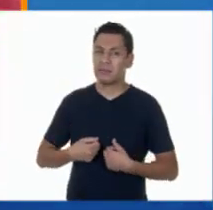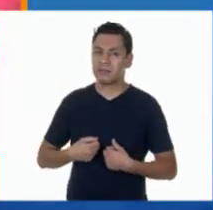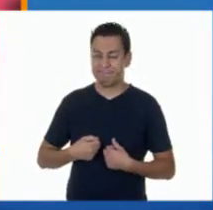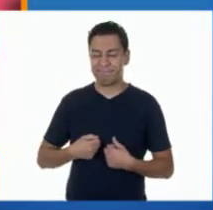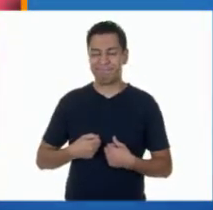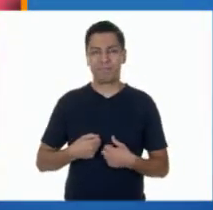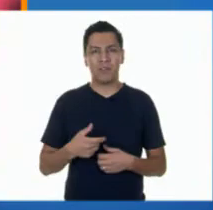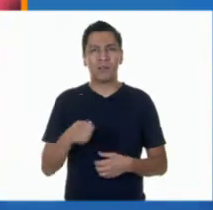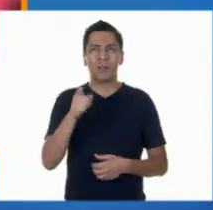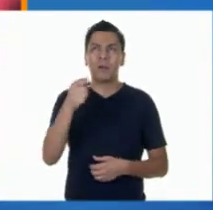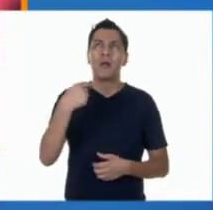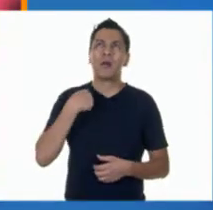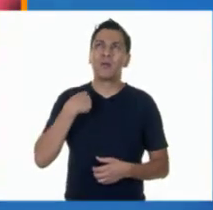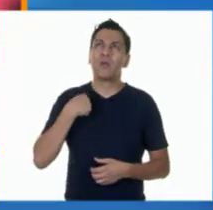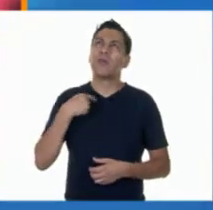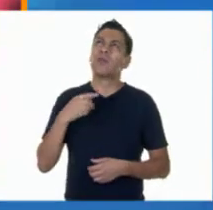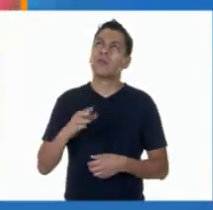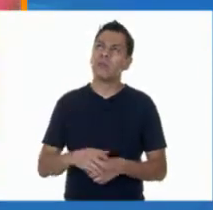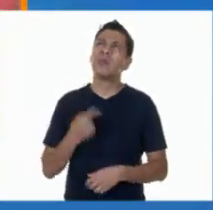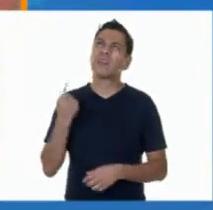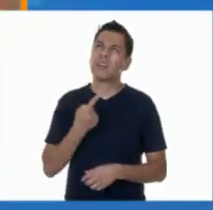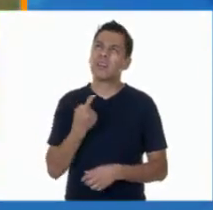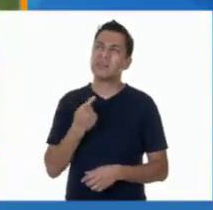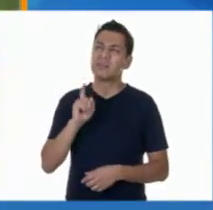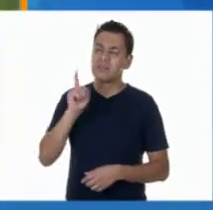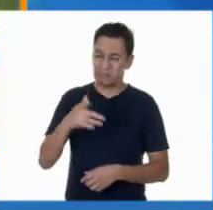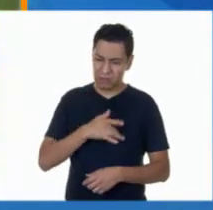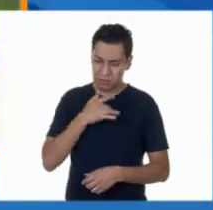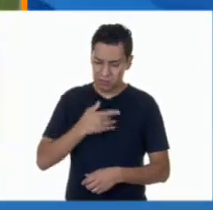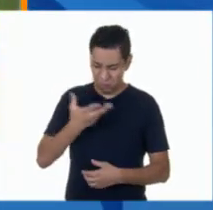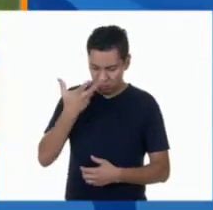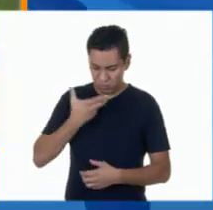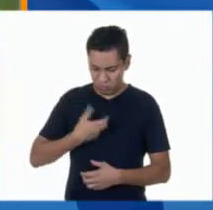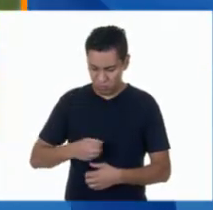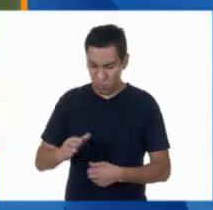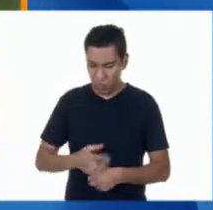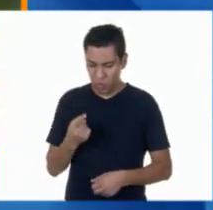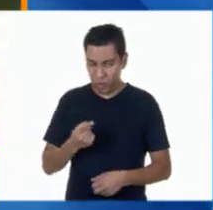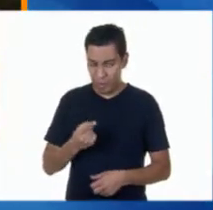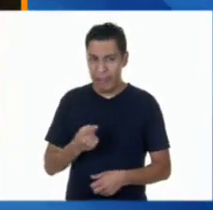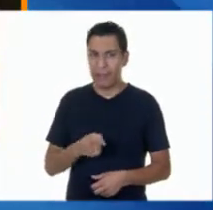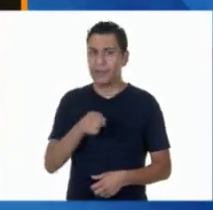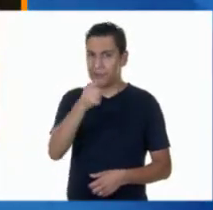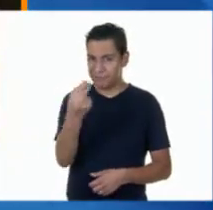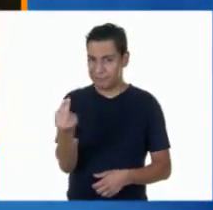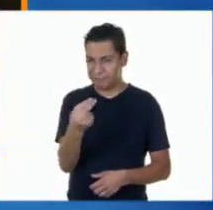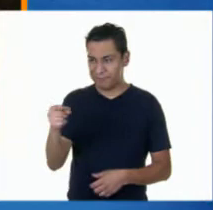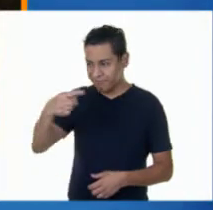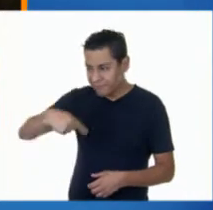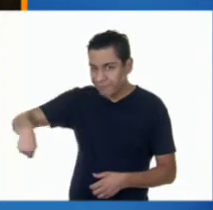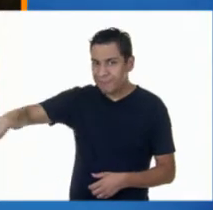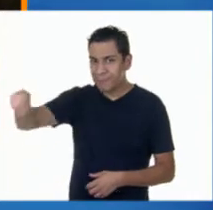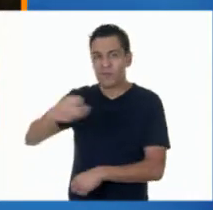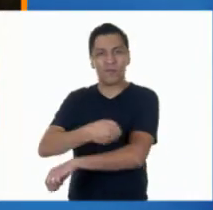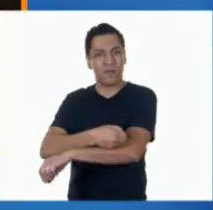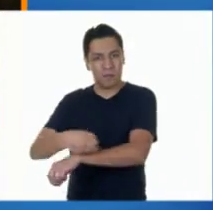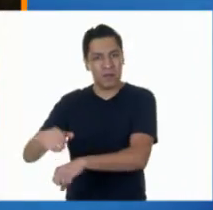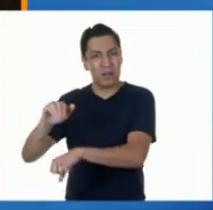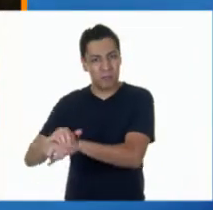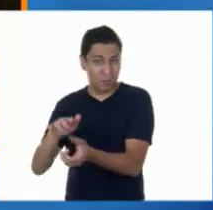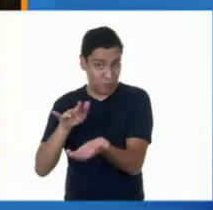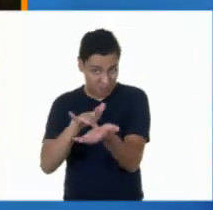luego nos demos cuenta que tiene solución. Así podremos salir adelante con el apoyo de los demás e intentando de nueva cuenta